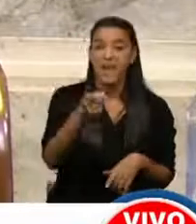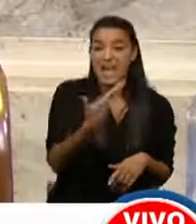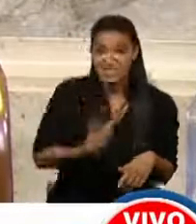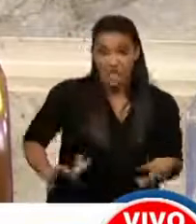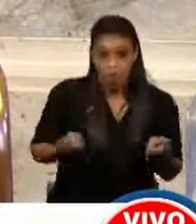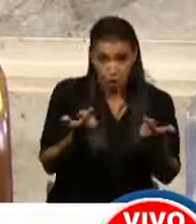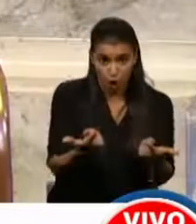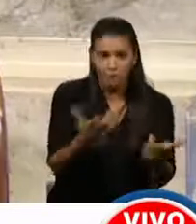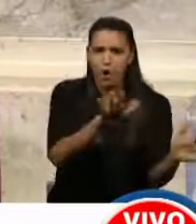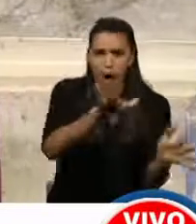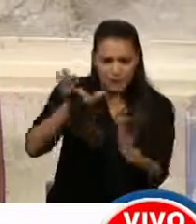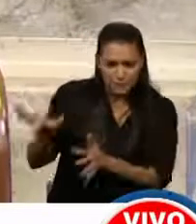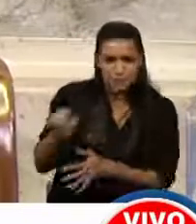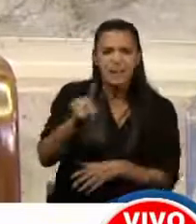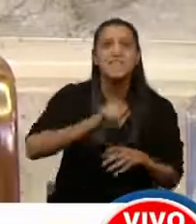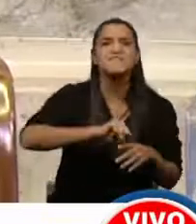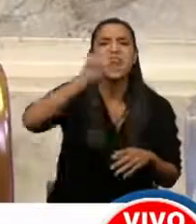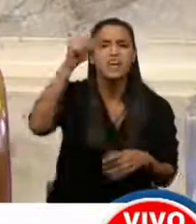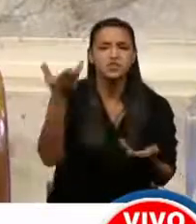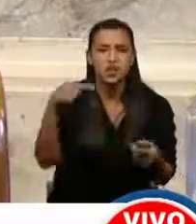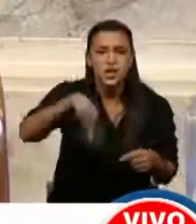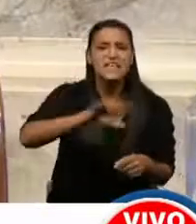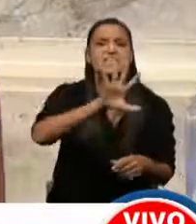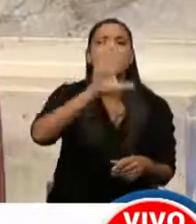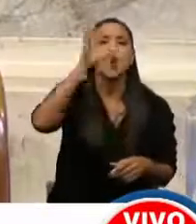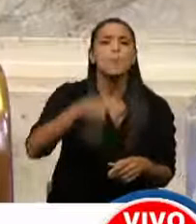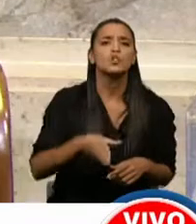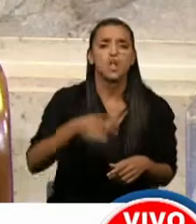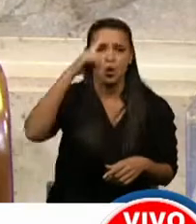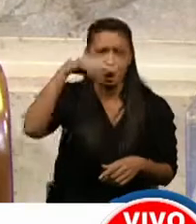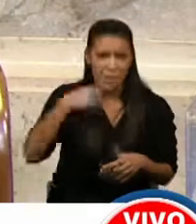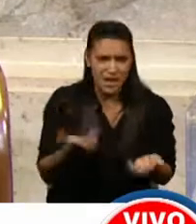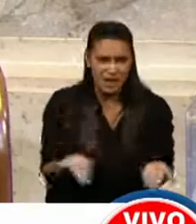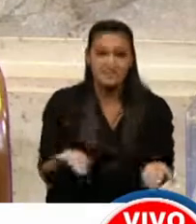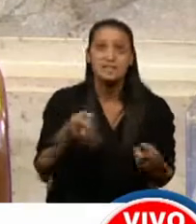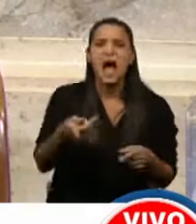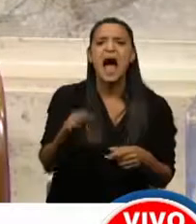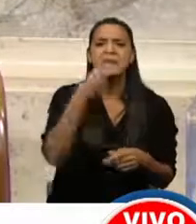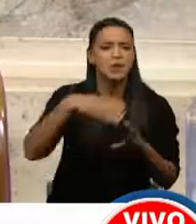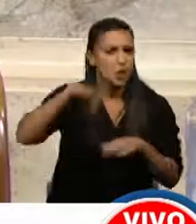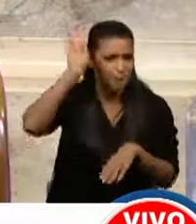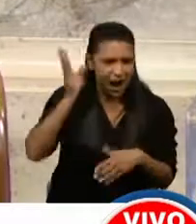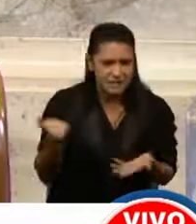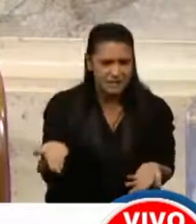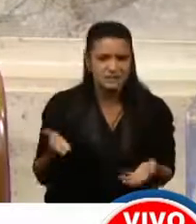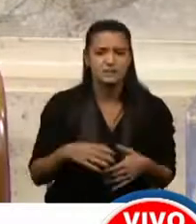Estado da. Ahora, por el otro lado, la inflación está corriendo al 5% mensual y en alimentos más.